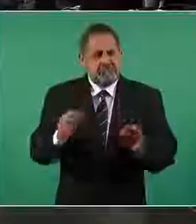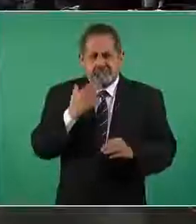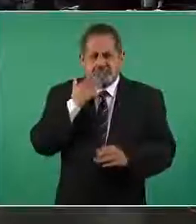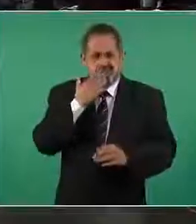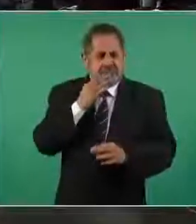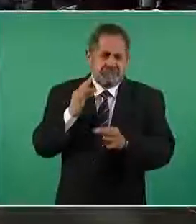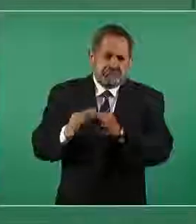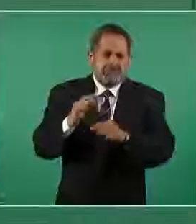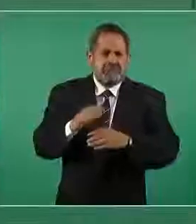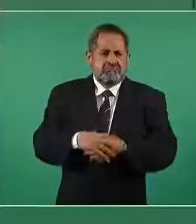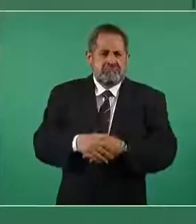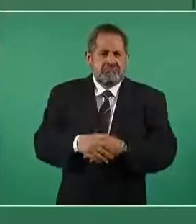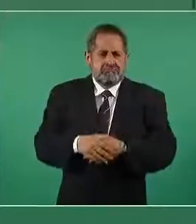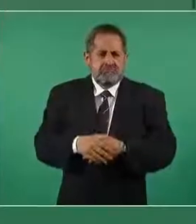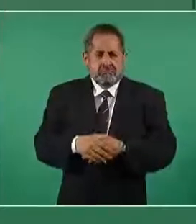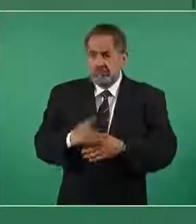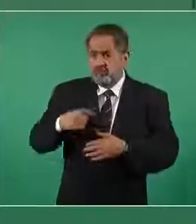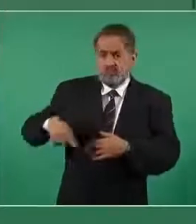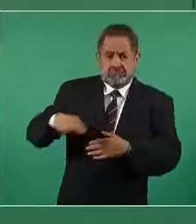¿somos menos?